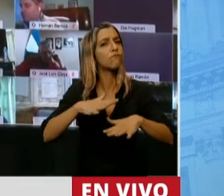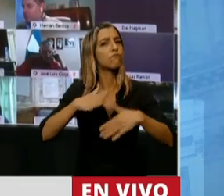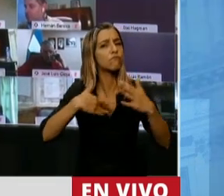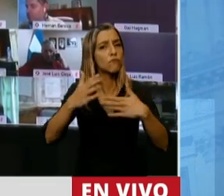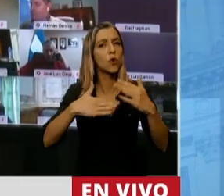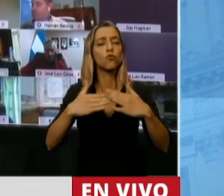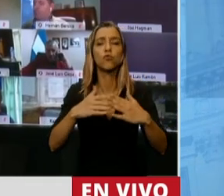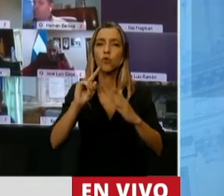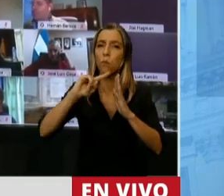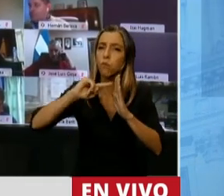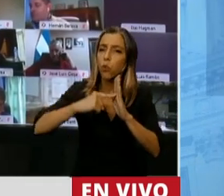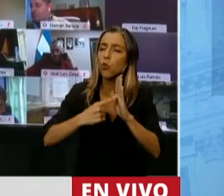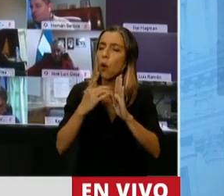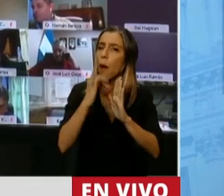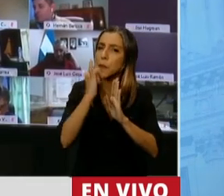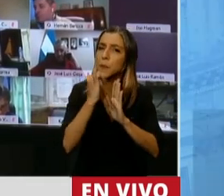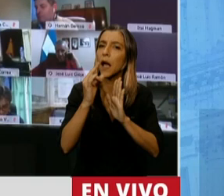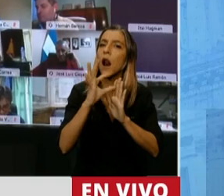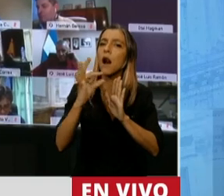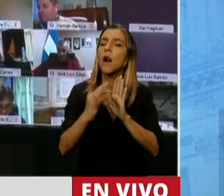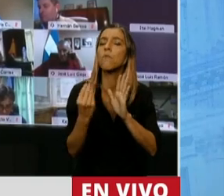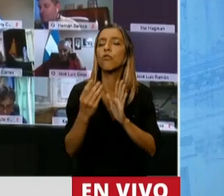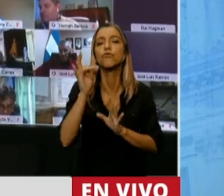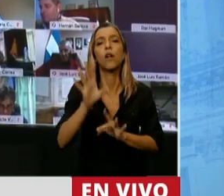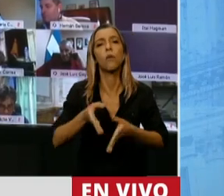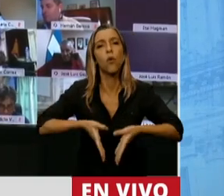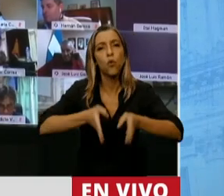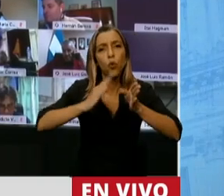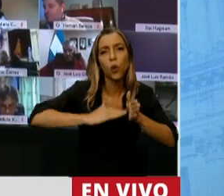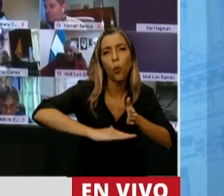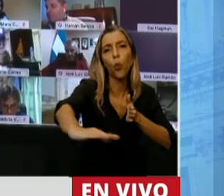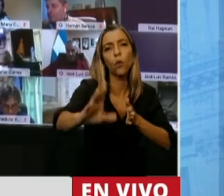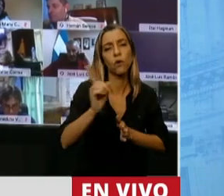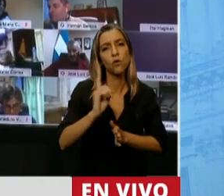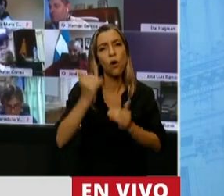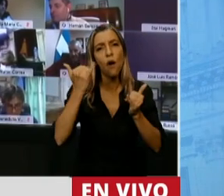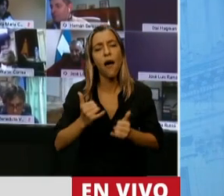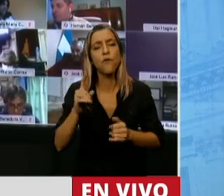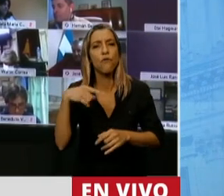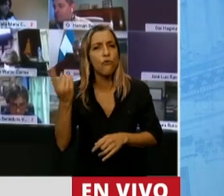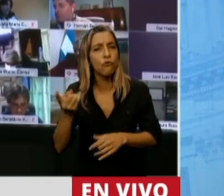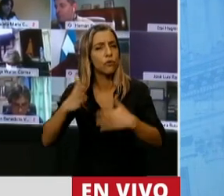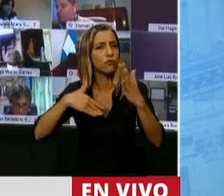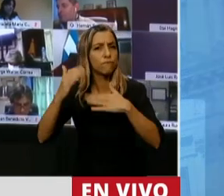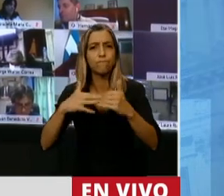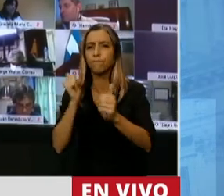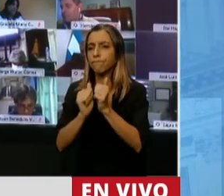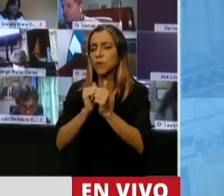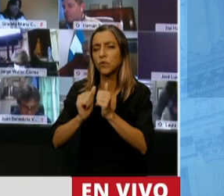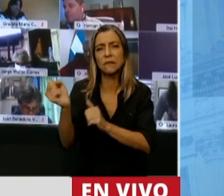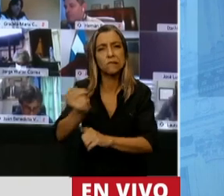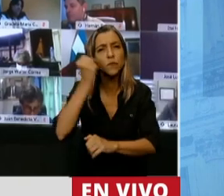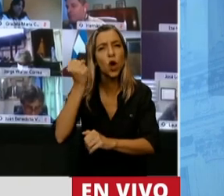solamente con el asfalto de una ruta. Estamos logrando obras históricas que tienen que ver con el